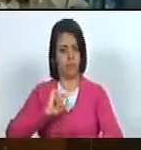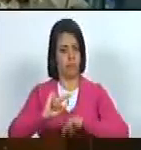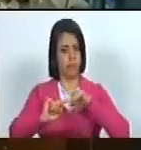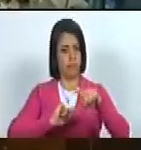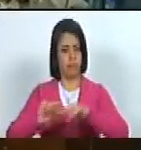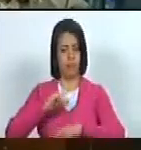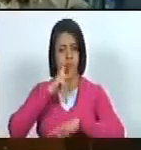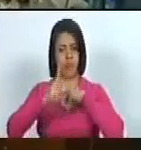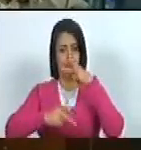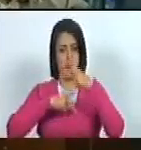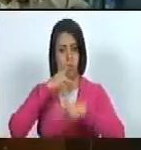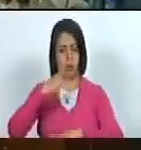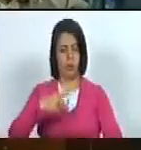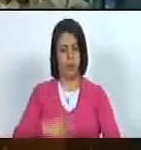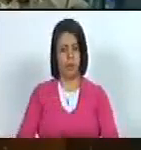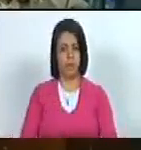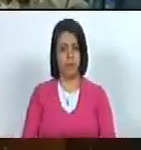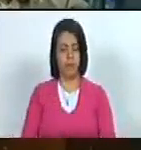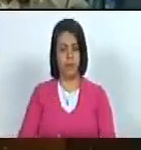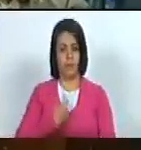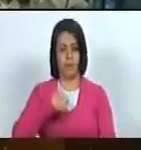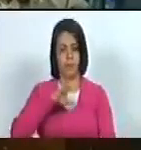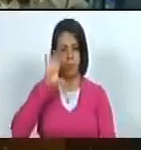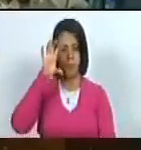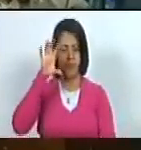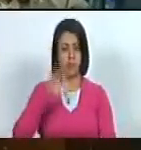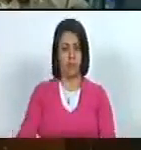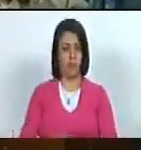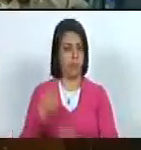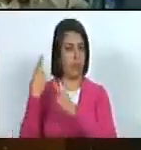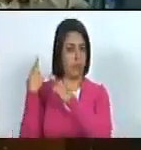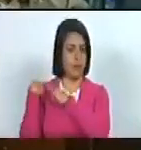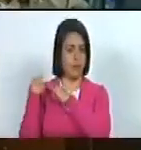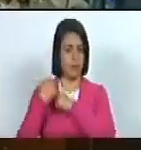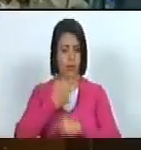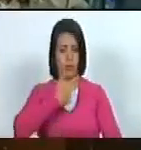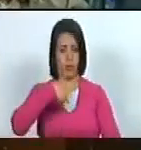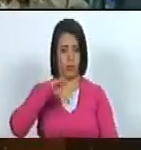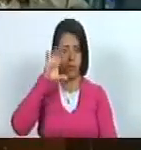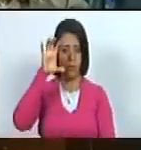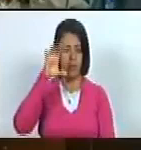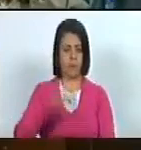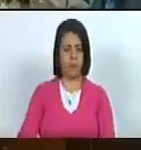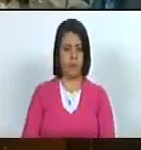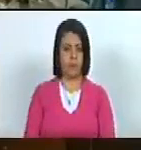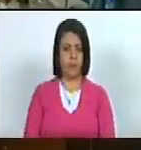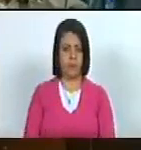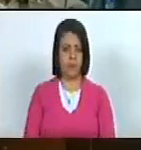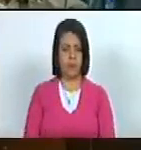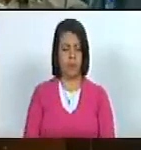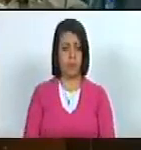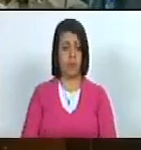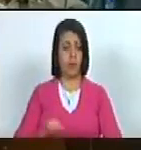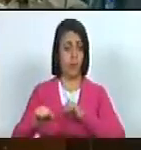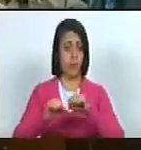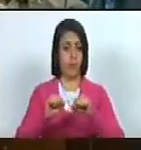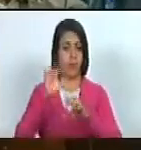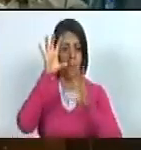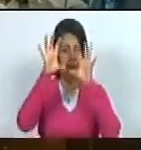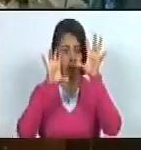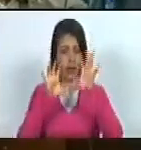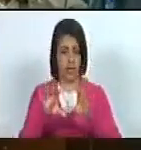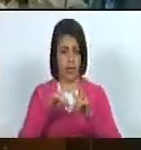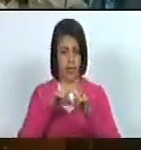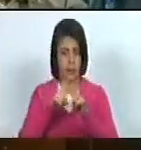de nuestro país y representante de nuestro país el movimiento de países no